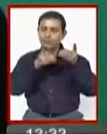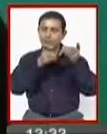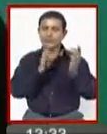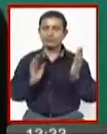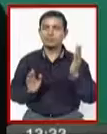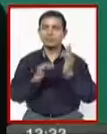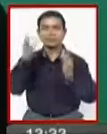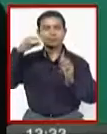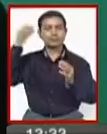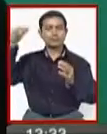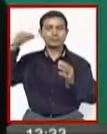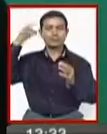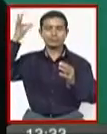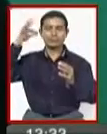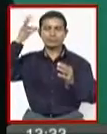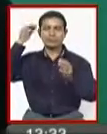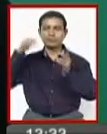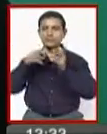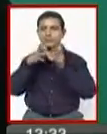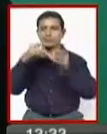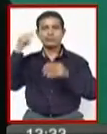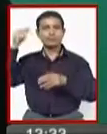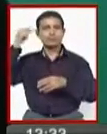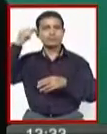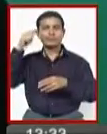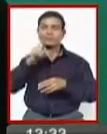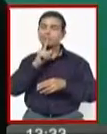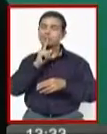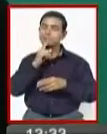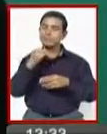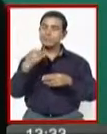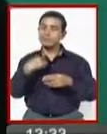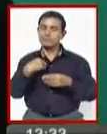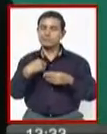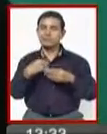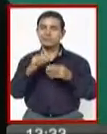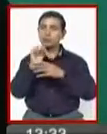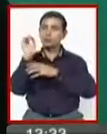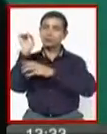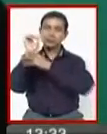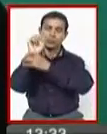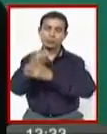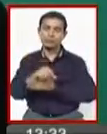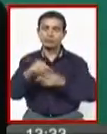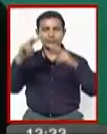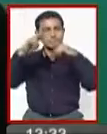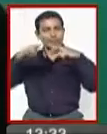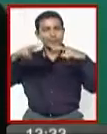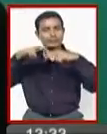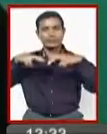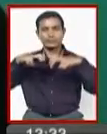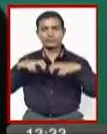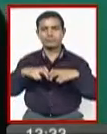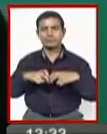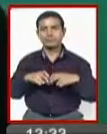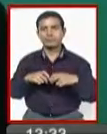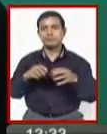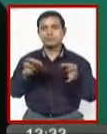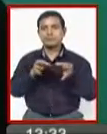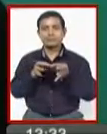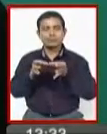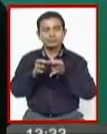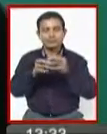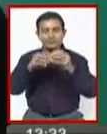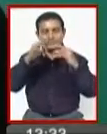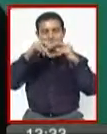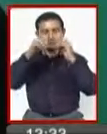ante el fiscal general del Estado, quien tendrá la obligación de investigar de manera